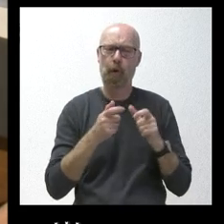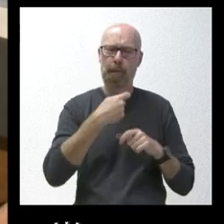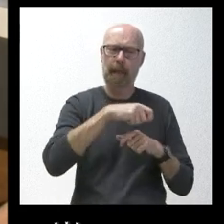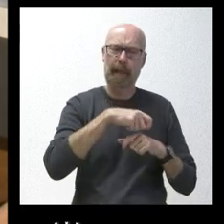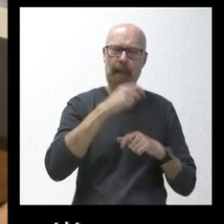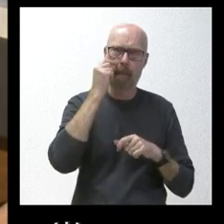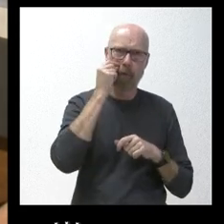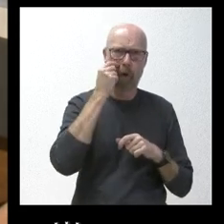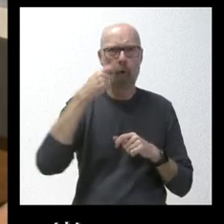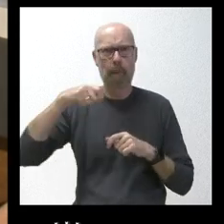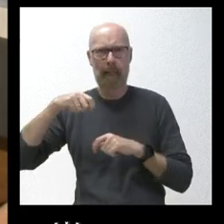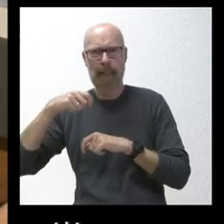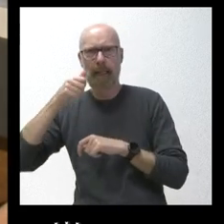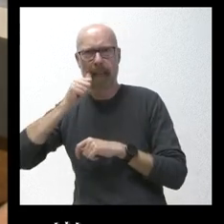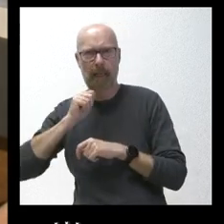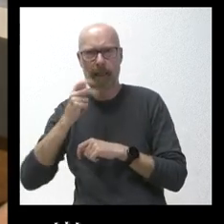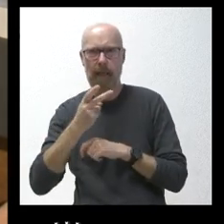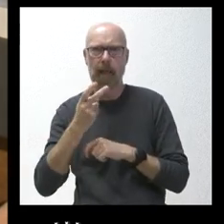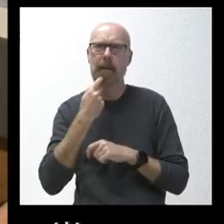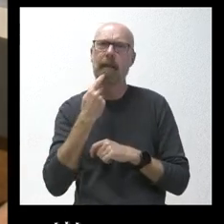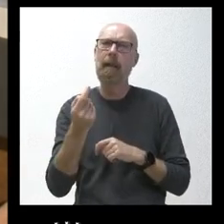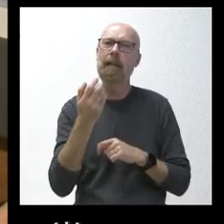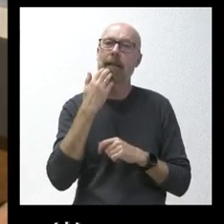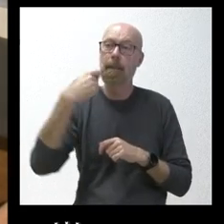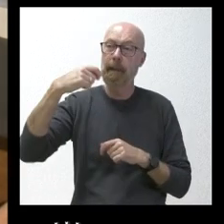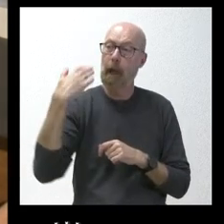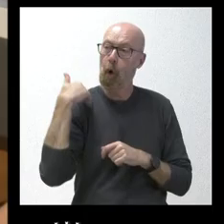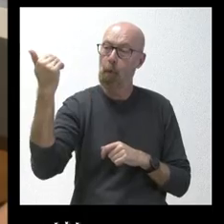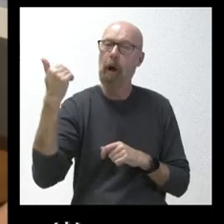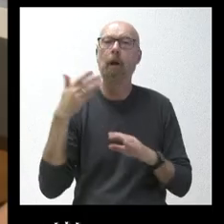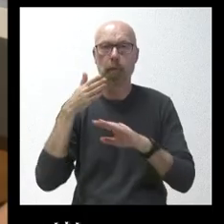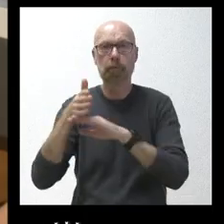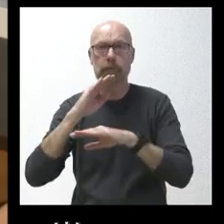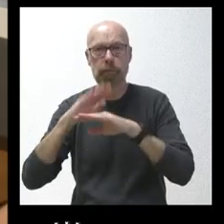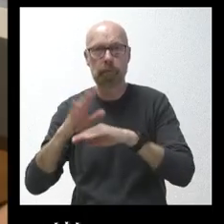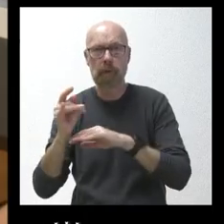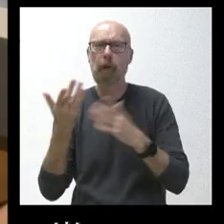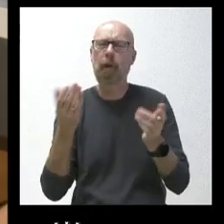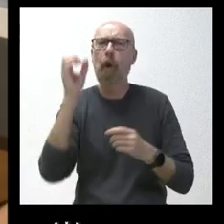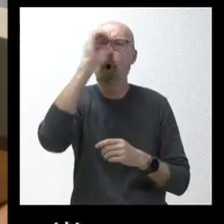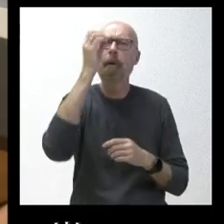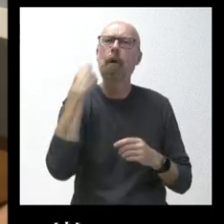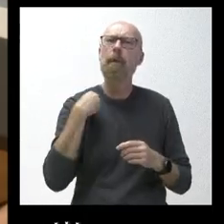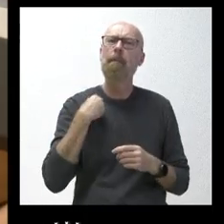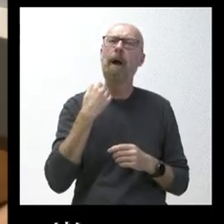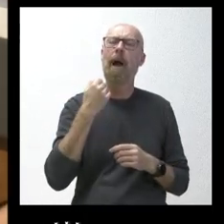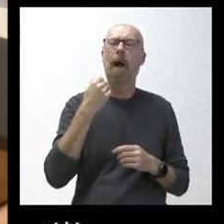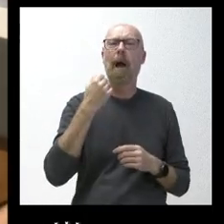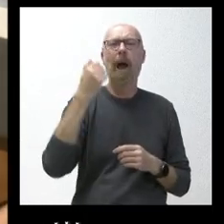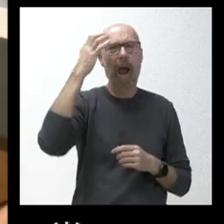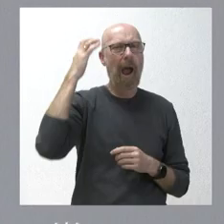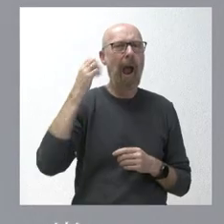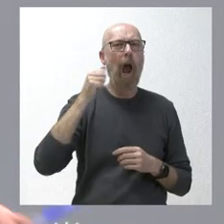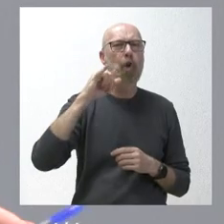ha dicho que ustedes siempre acudirán cuando les convoque el presidente. ¿Qué opinión les merece, entonces, que Ayuso haya rehusado a acudir a esta reunión?